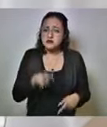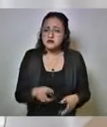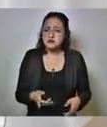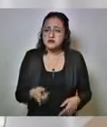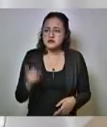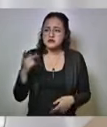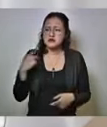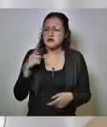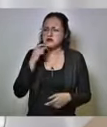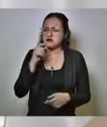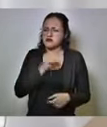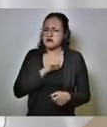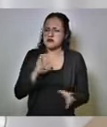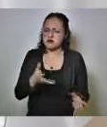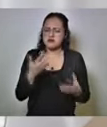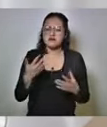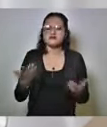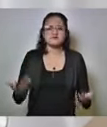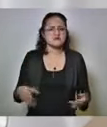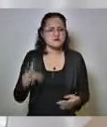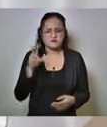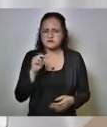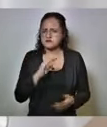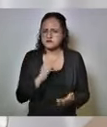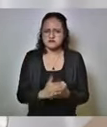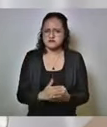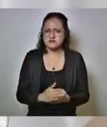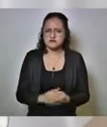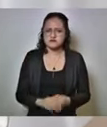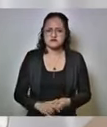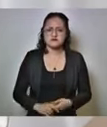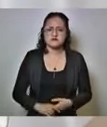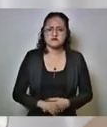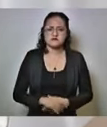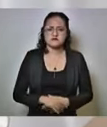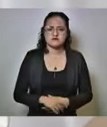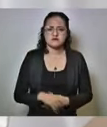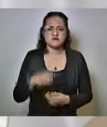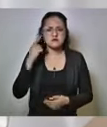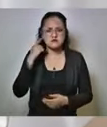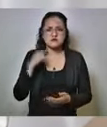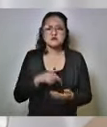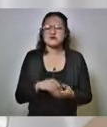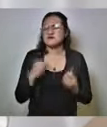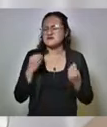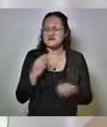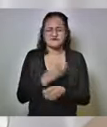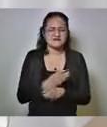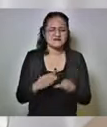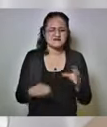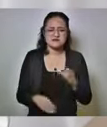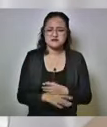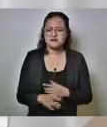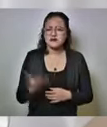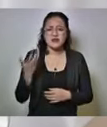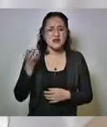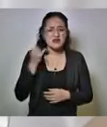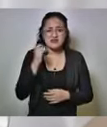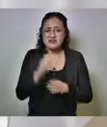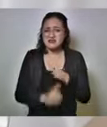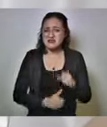trabajo lo estamos viendo créanme que hay muchísimas cosas que funcionaron así